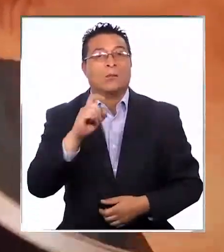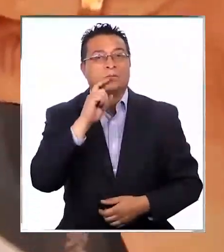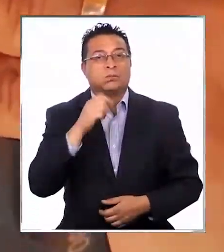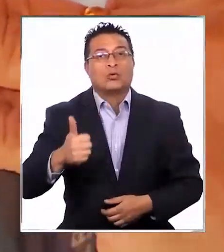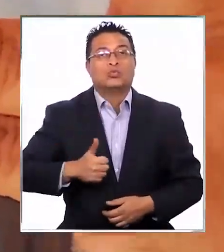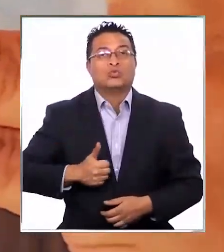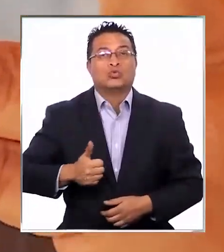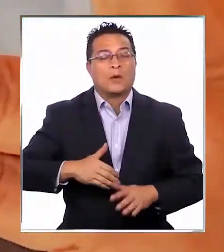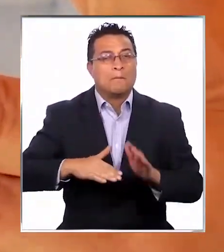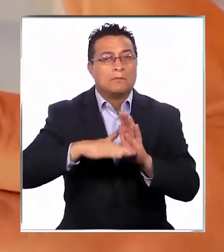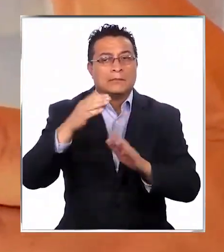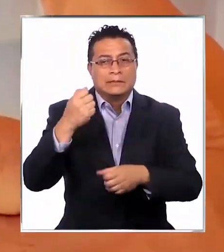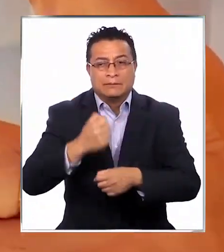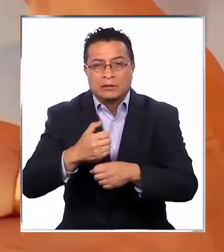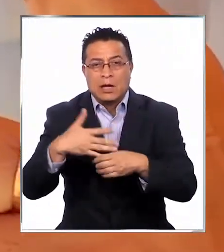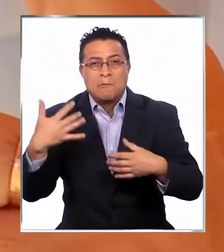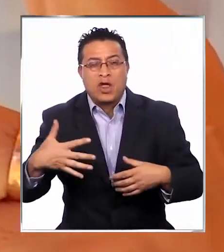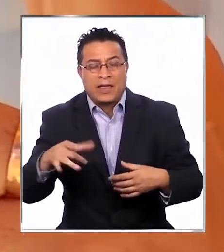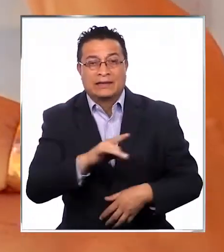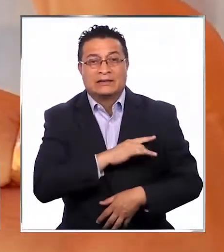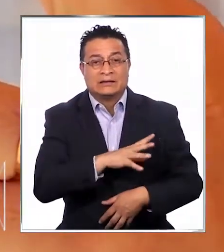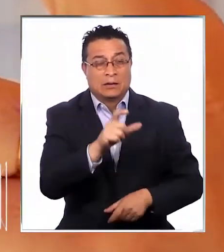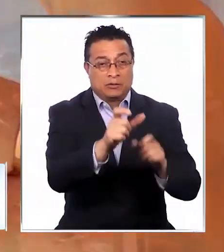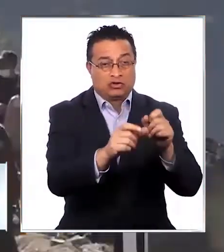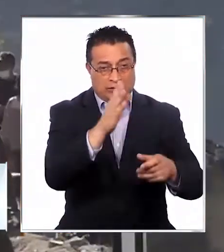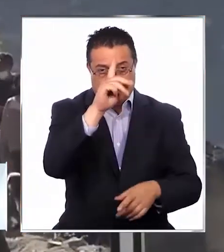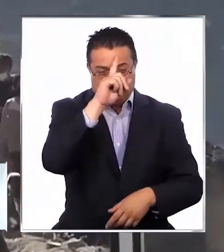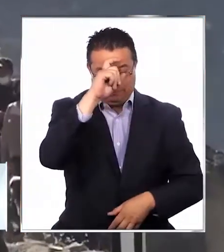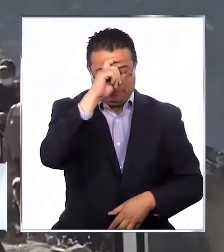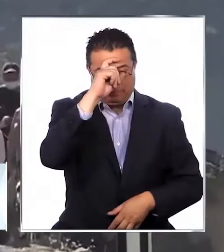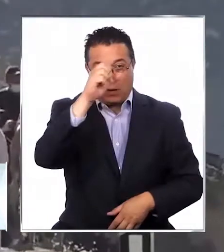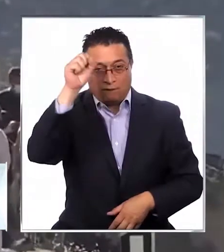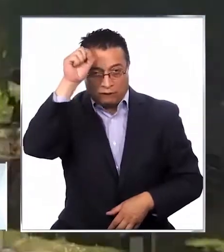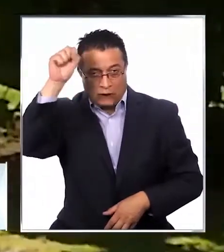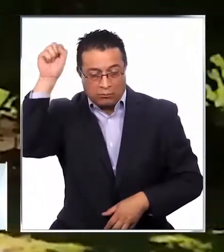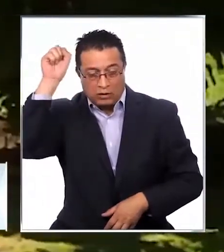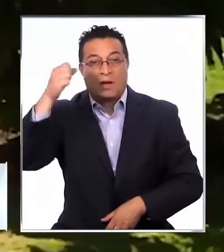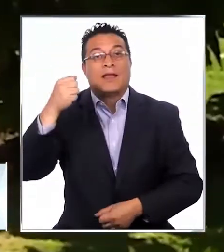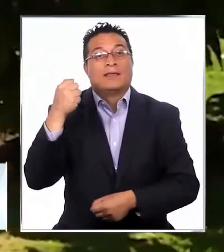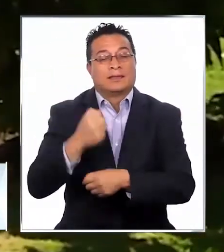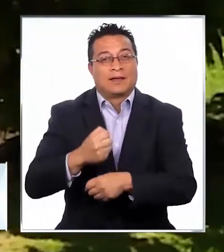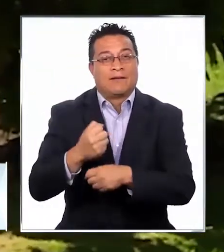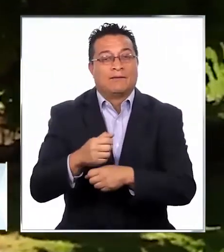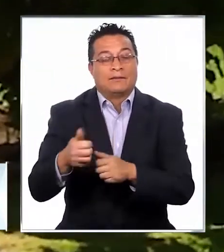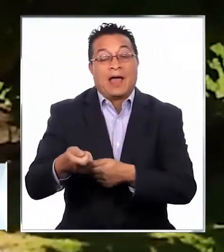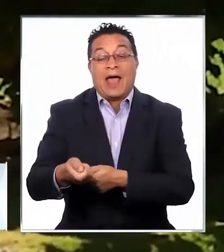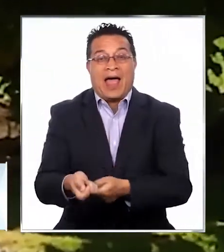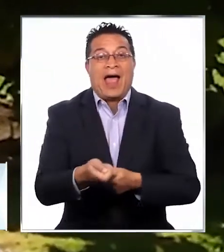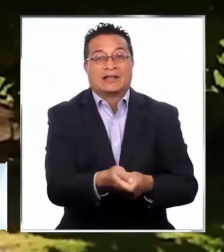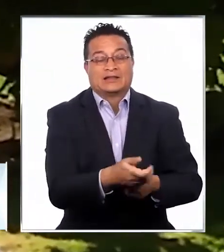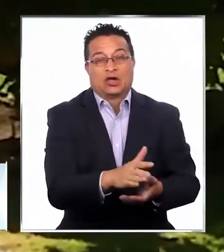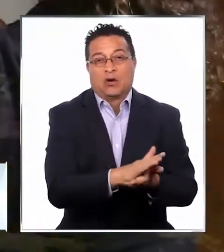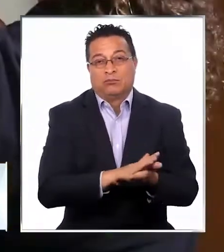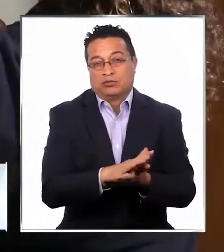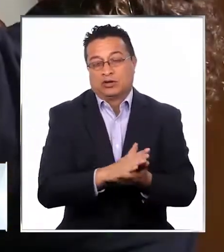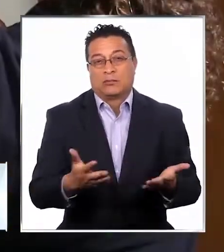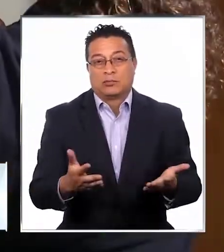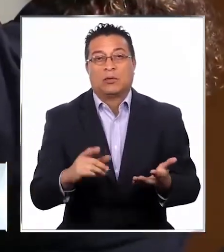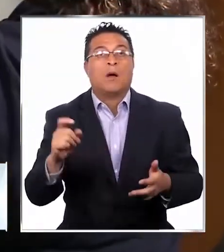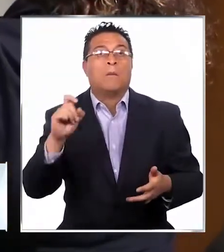¿Quiénes cumplen labores esenciales en nuestro país? El personal de la salud, los bomberos y los trabajadores del aseo, por ejemplo.